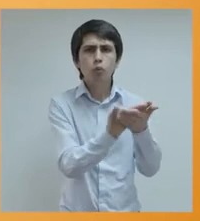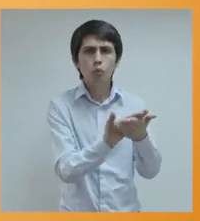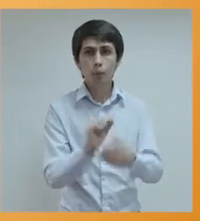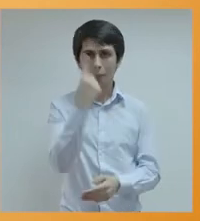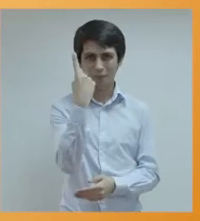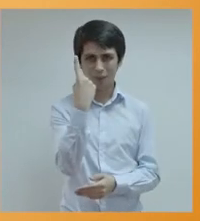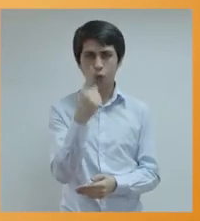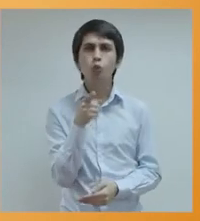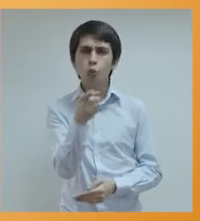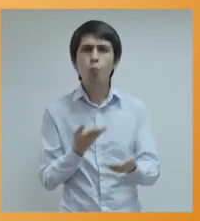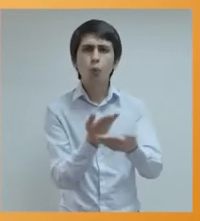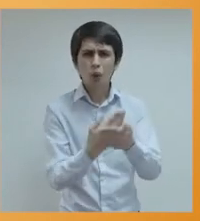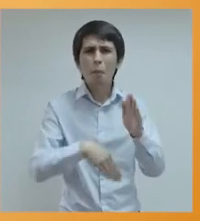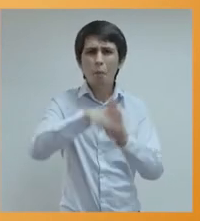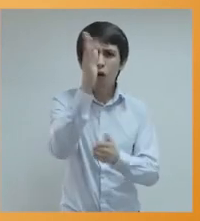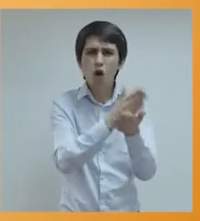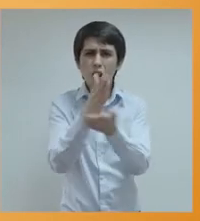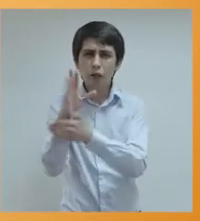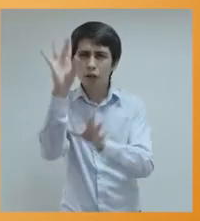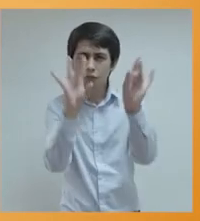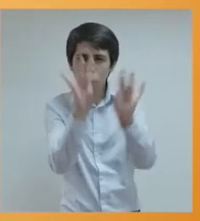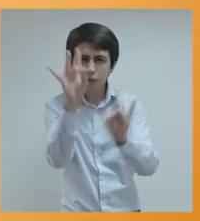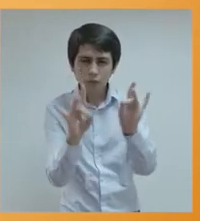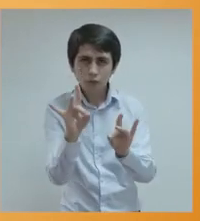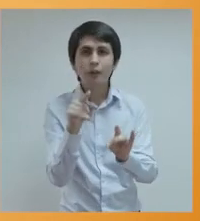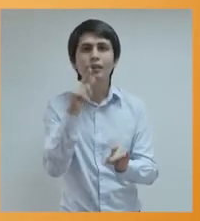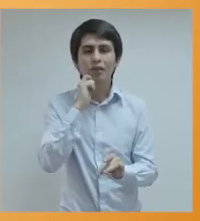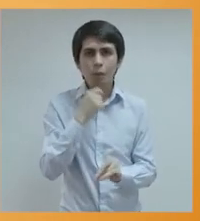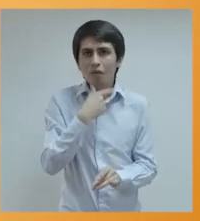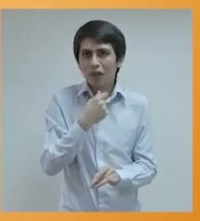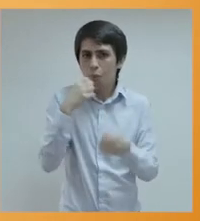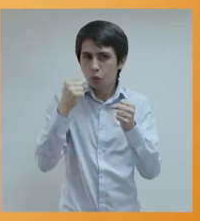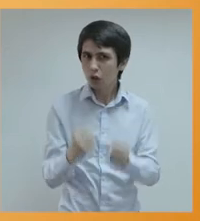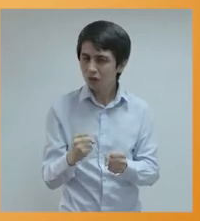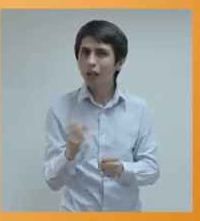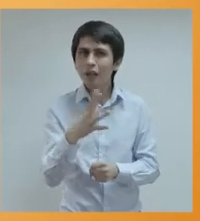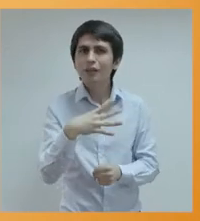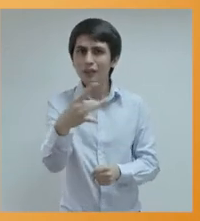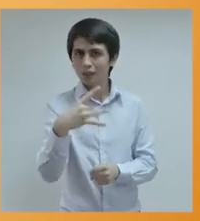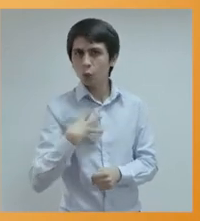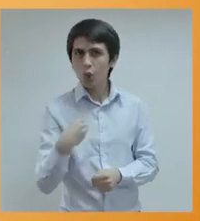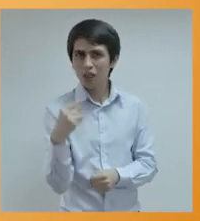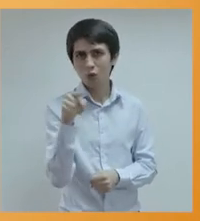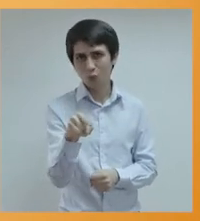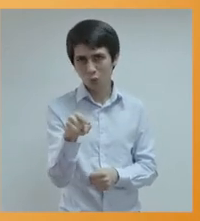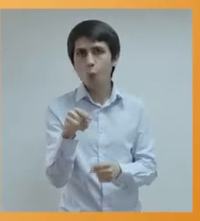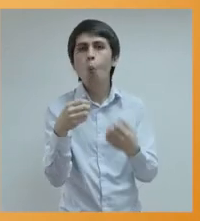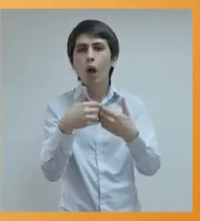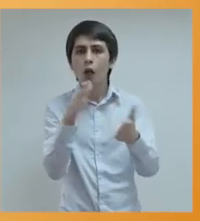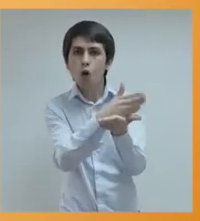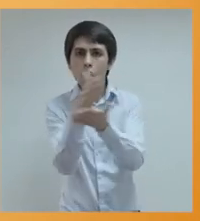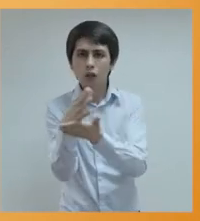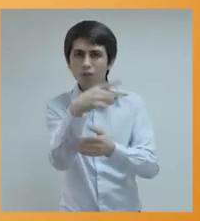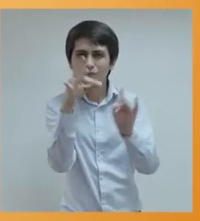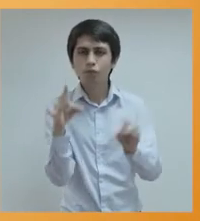1. Postula a la mayor cantidad de colegios posibles. Así mejorarás las posibilidades de que tu niño o niña sea admitido en